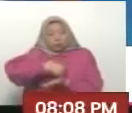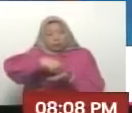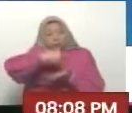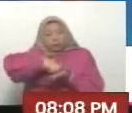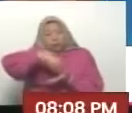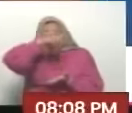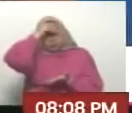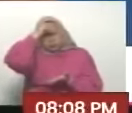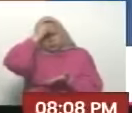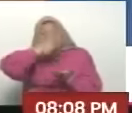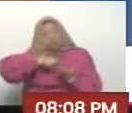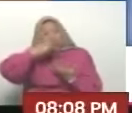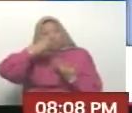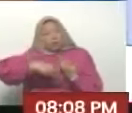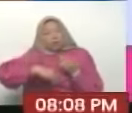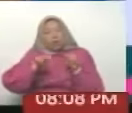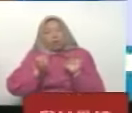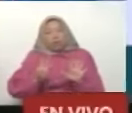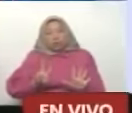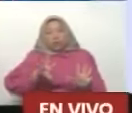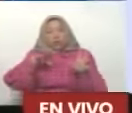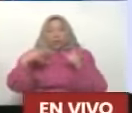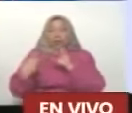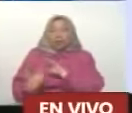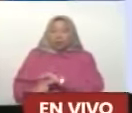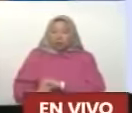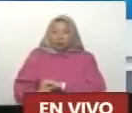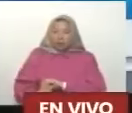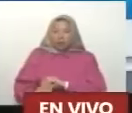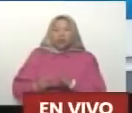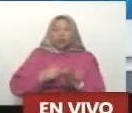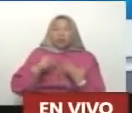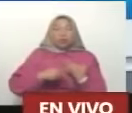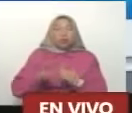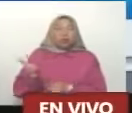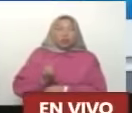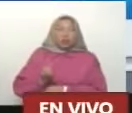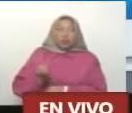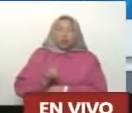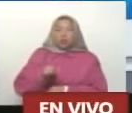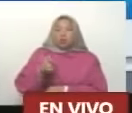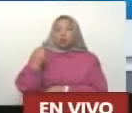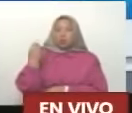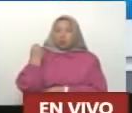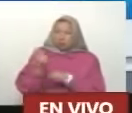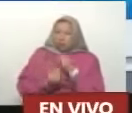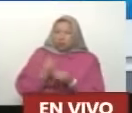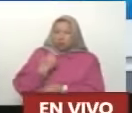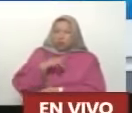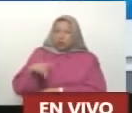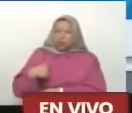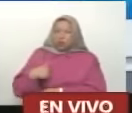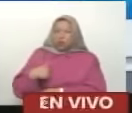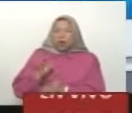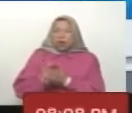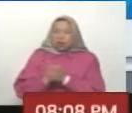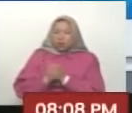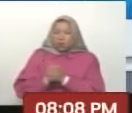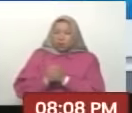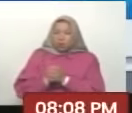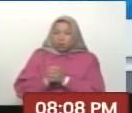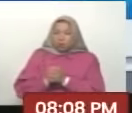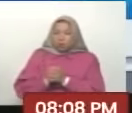El plan De las siete Grandes transformaciones Que le planteamos A Venezuela Yo le decía A los compañeros